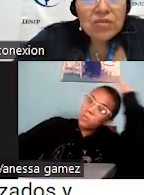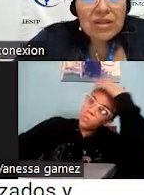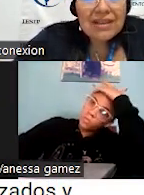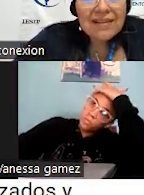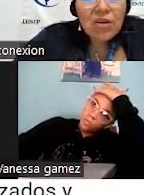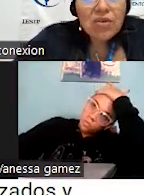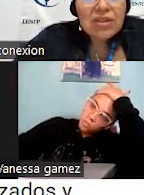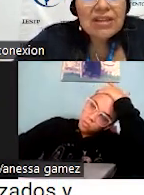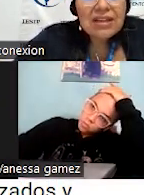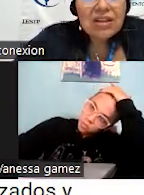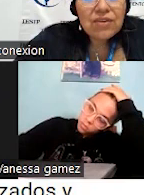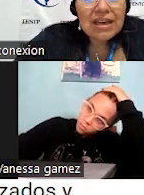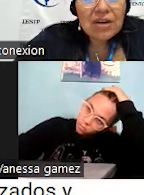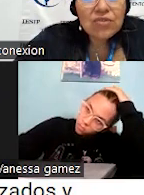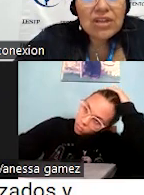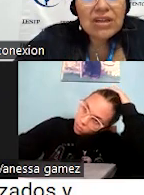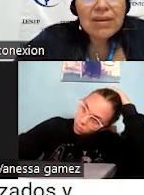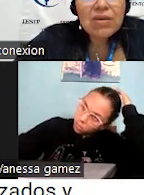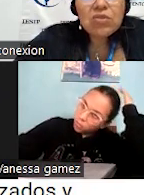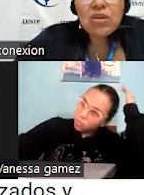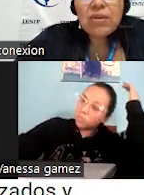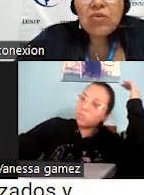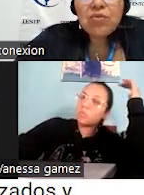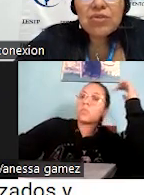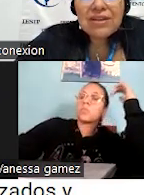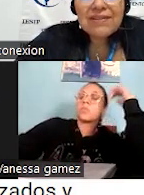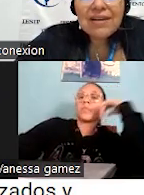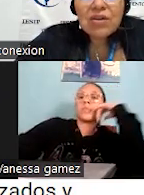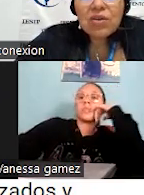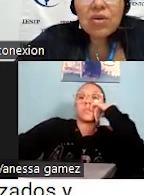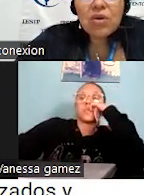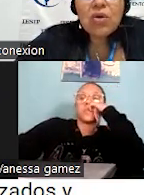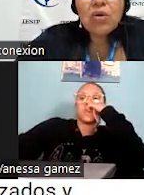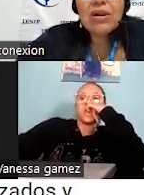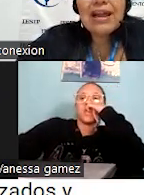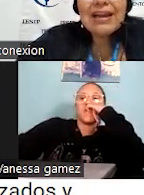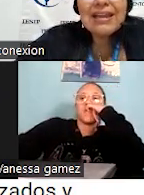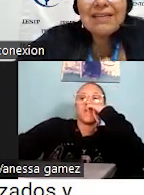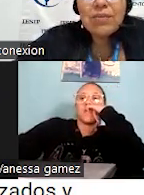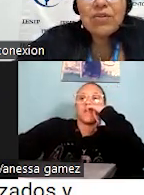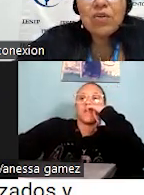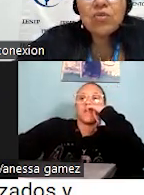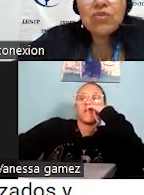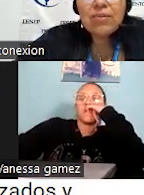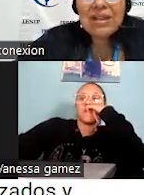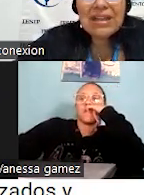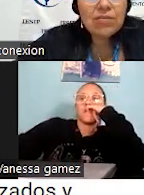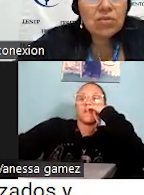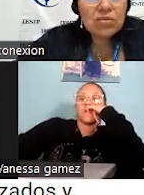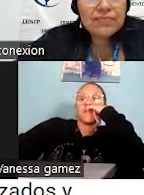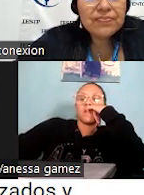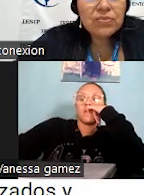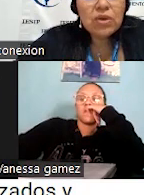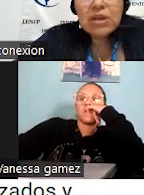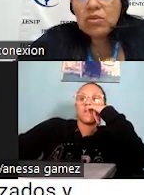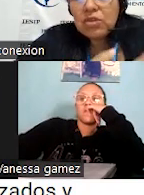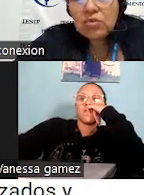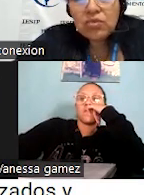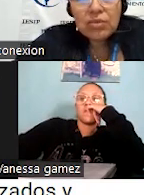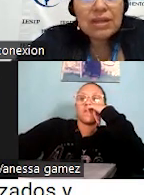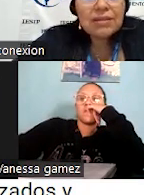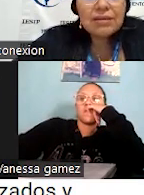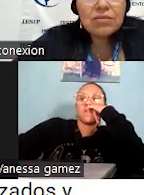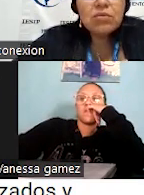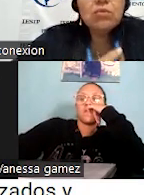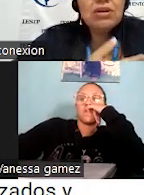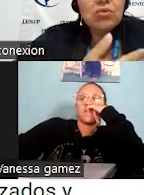servicios personalizados y tecnificados. Sin embargo, no debe confundirse la calidad de servicio con servilismo. No es que yo